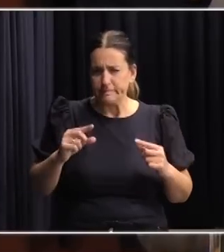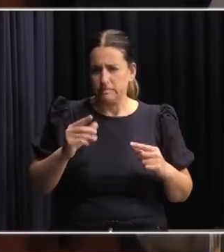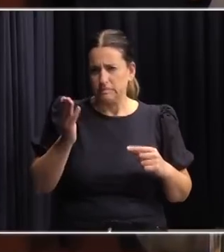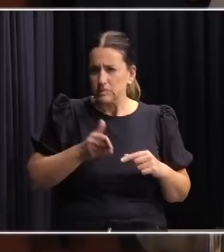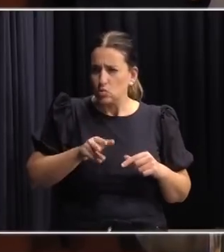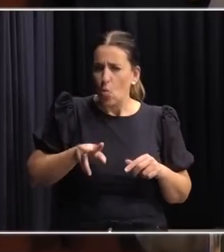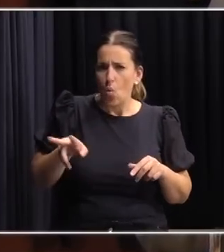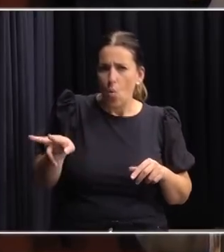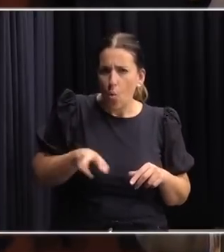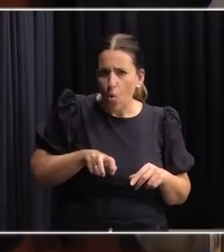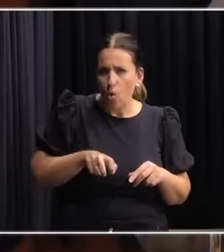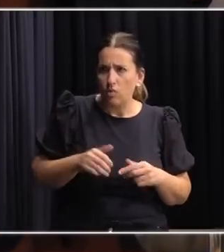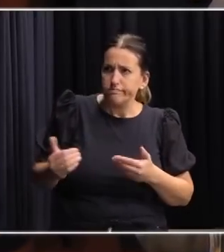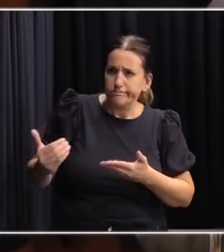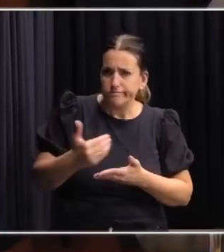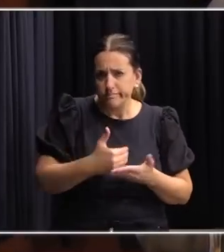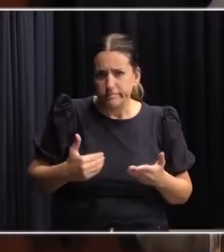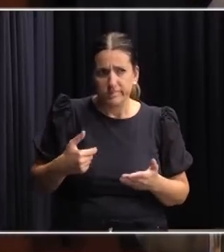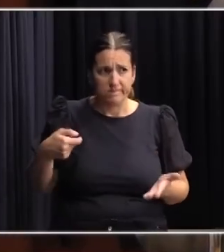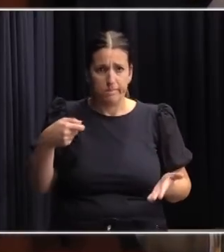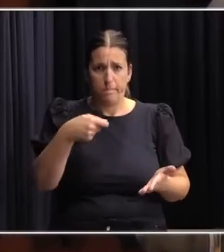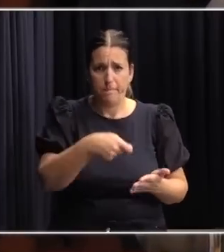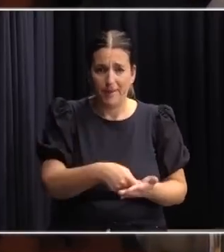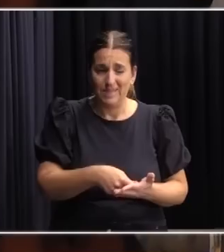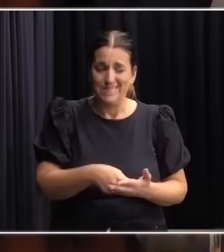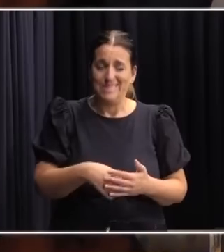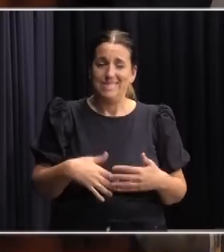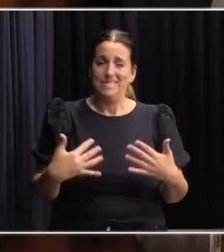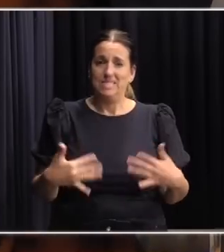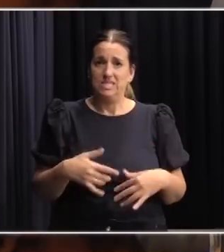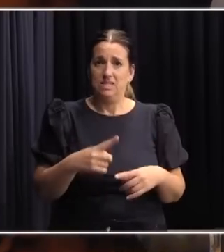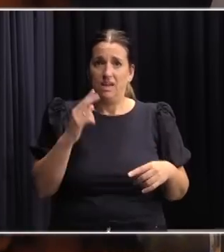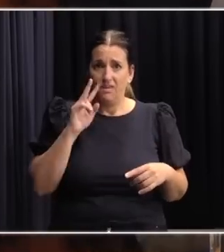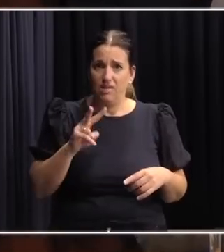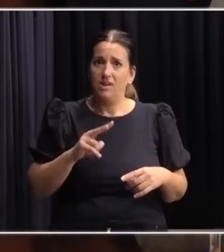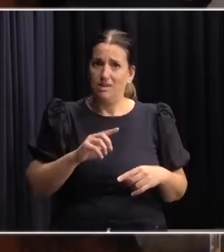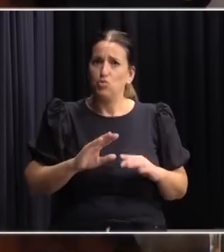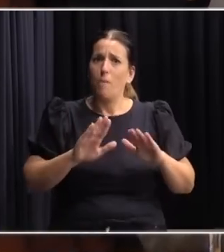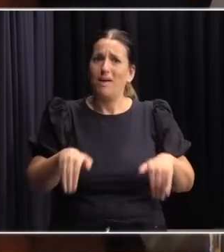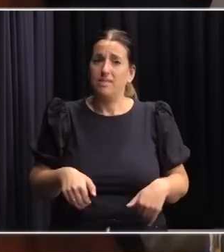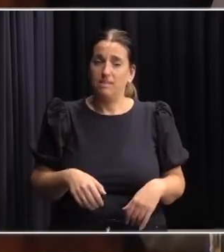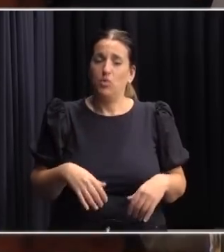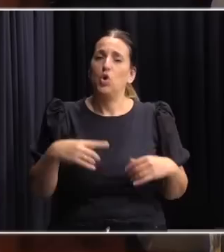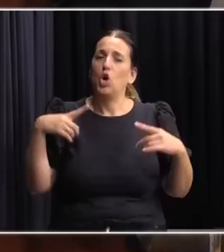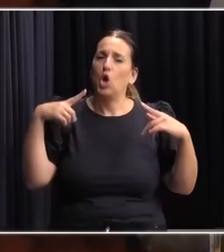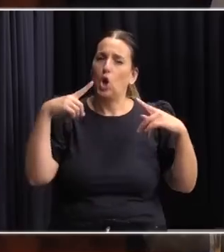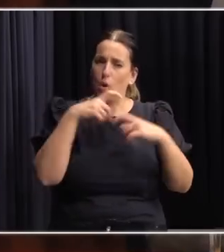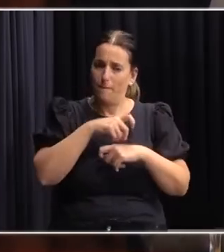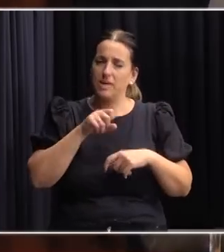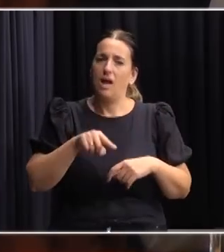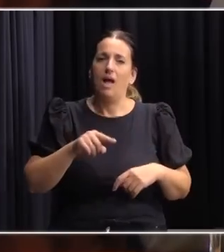ingresos y erogaciones, basta con ver sus activos patrimoniales y saber que la